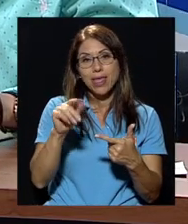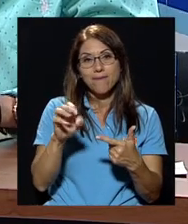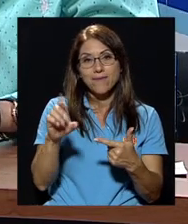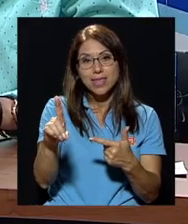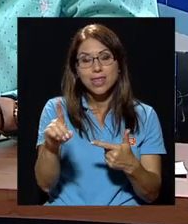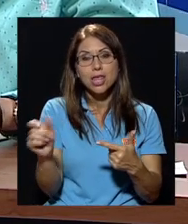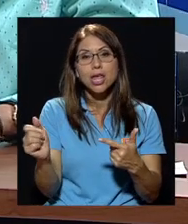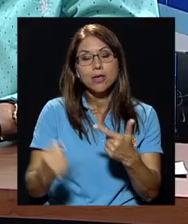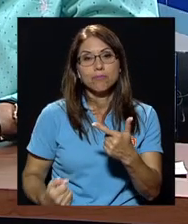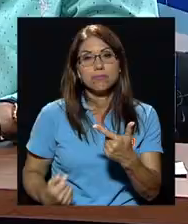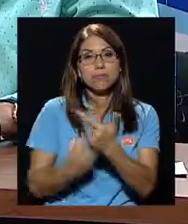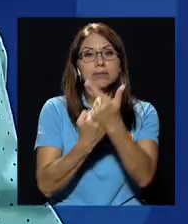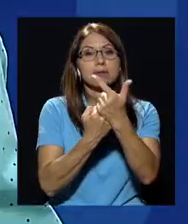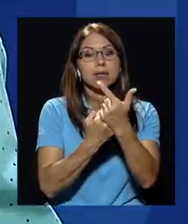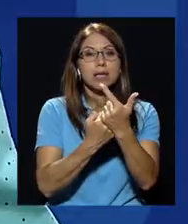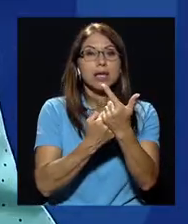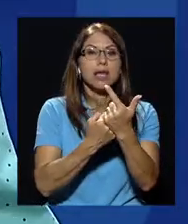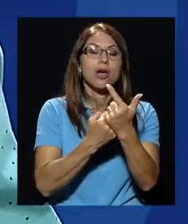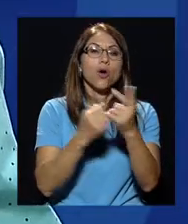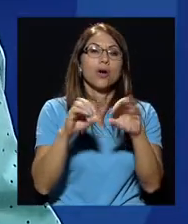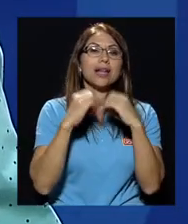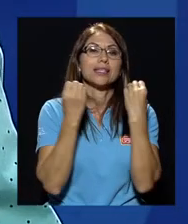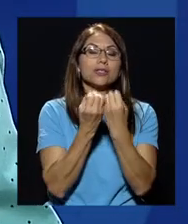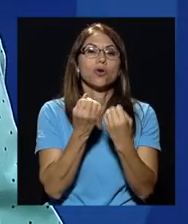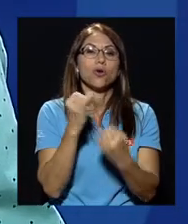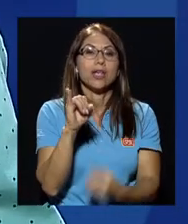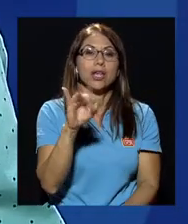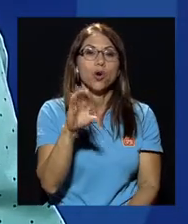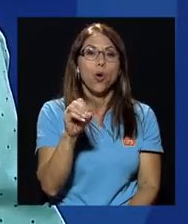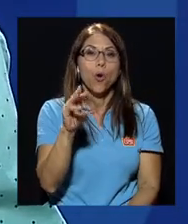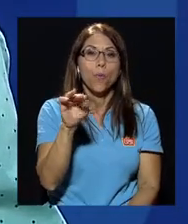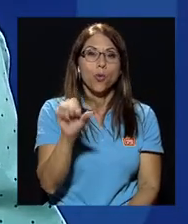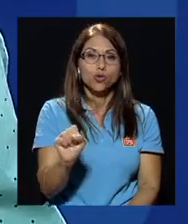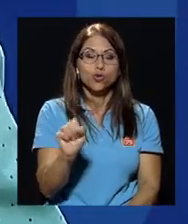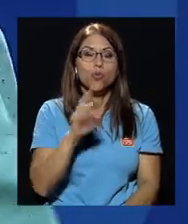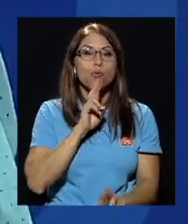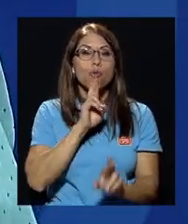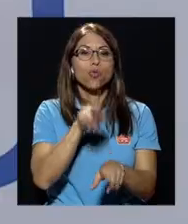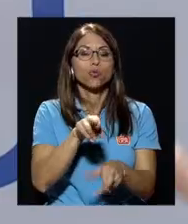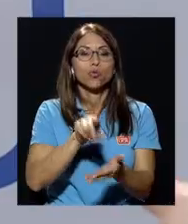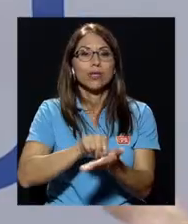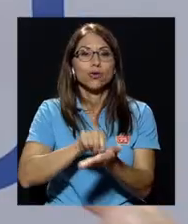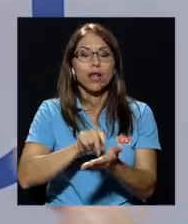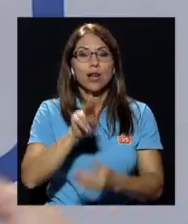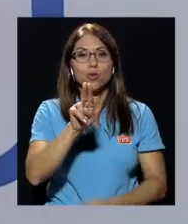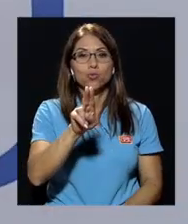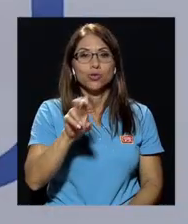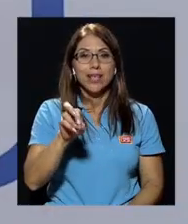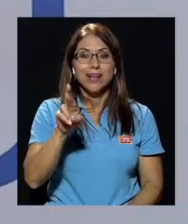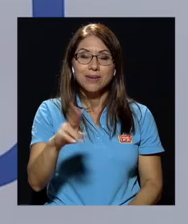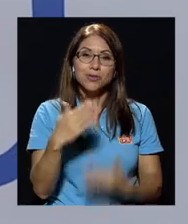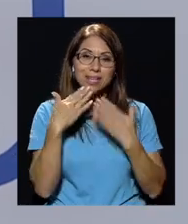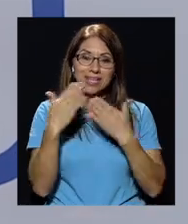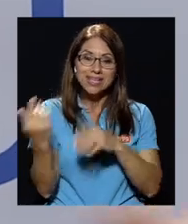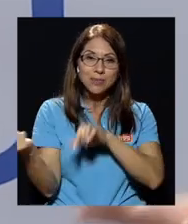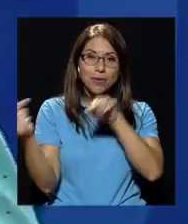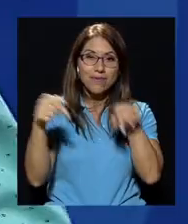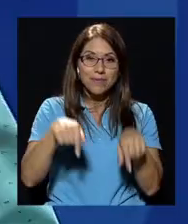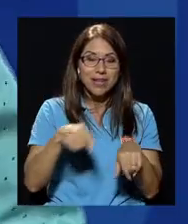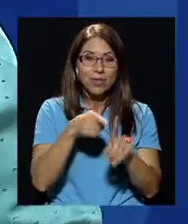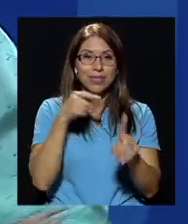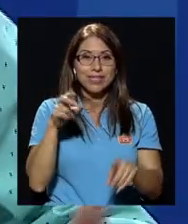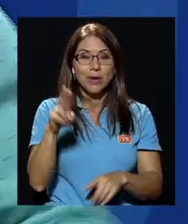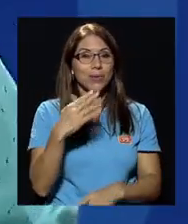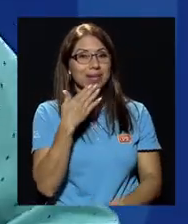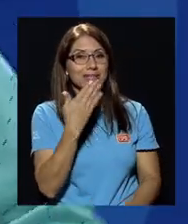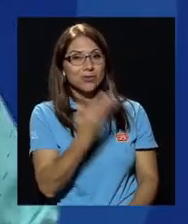también de la organización ICOMOS, y que es un producto de la editorial UCR. David, muchísimas gracias por haber venido a Desde la U. A